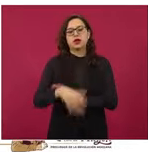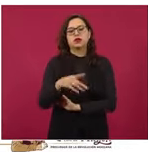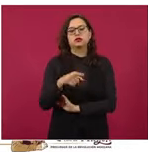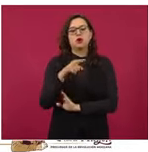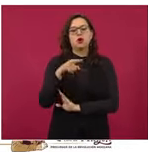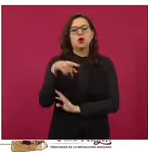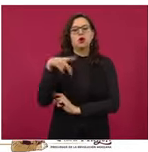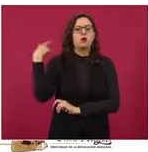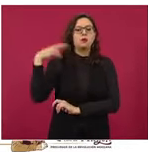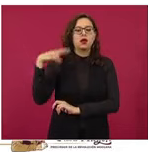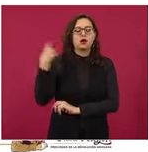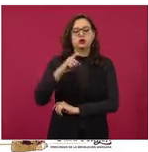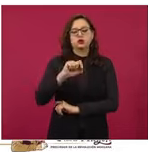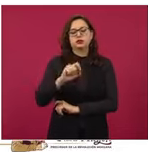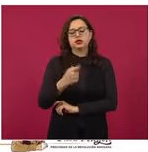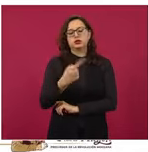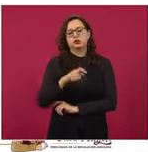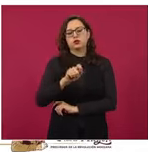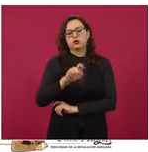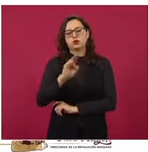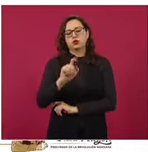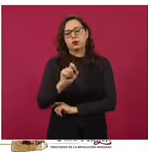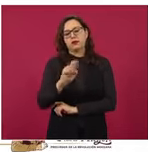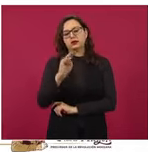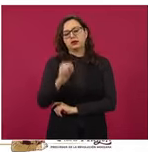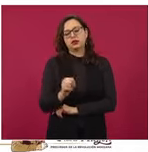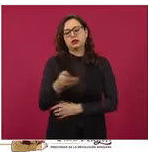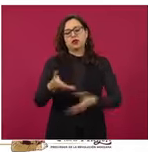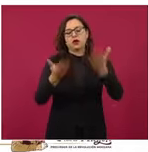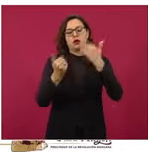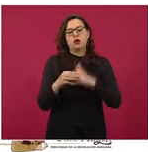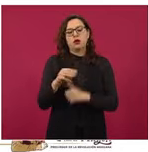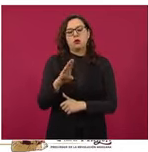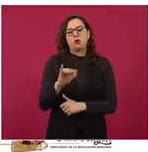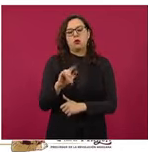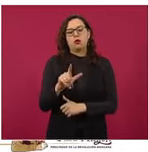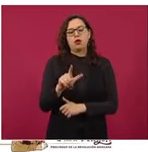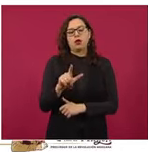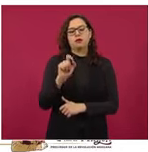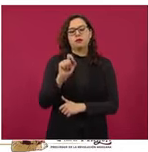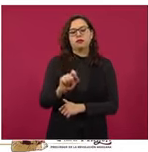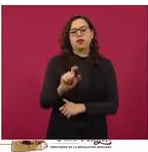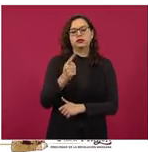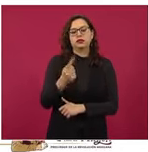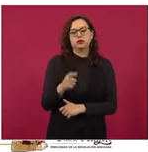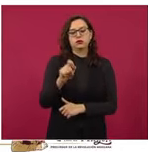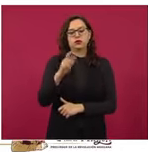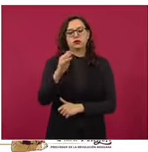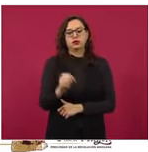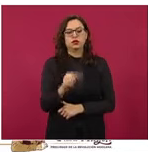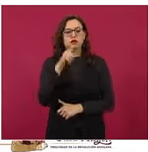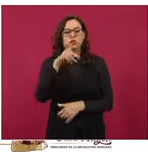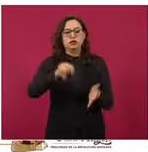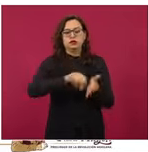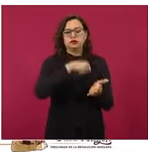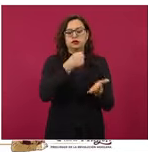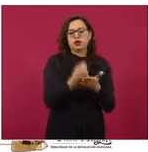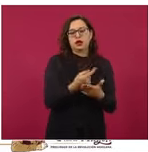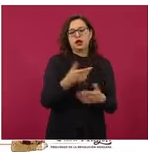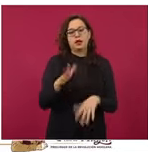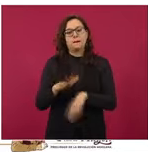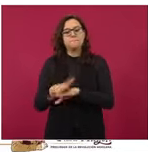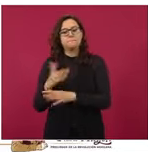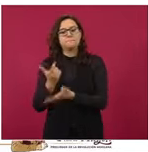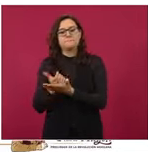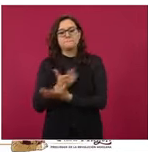Veracruz, y 21.29 de Móvil en Ciudad Madero, Tamaulipas. Las más caras, Shell, 26.69 Miguel Hidalgo, aquí en la